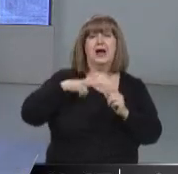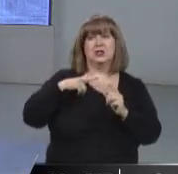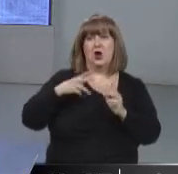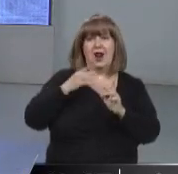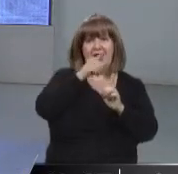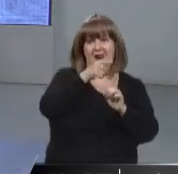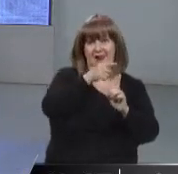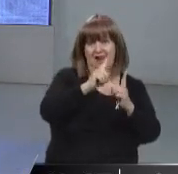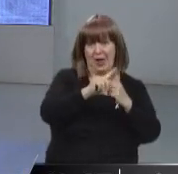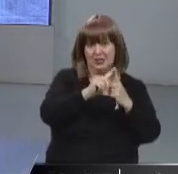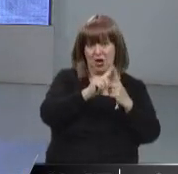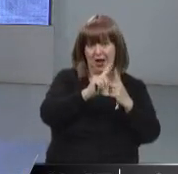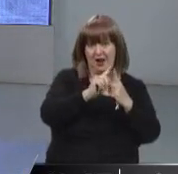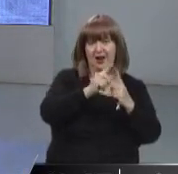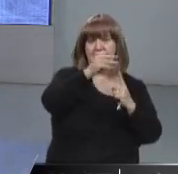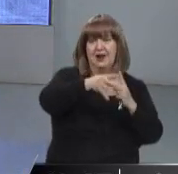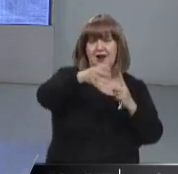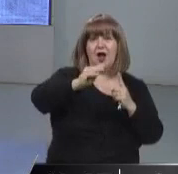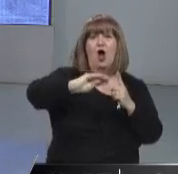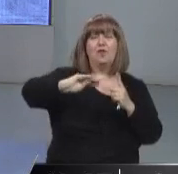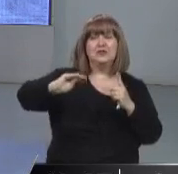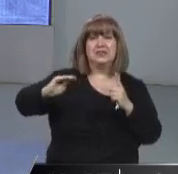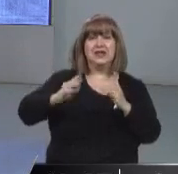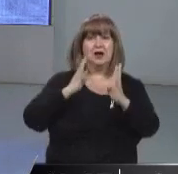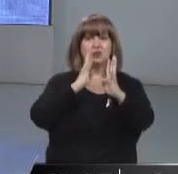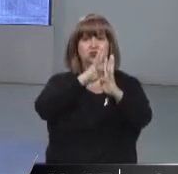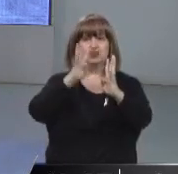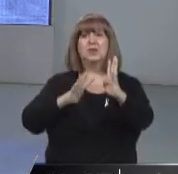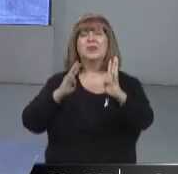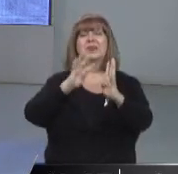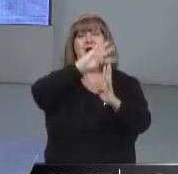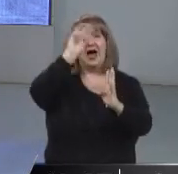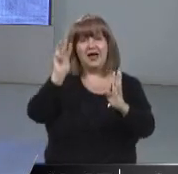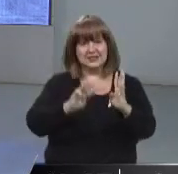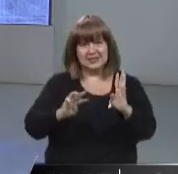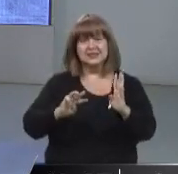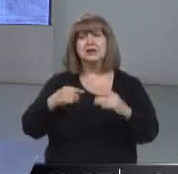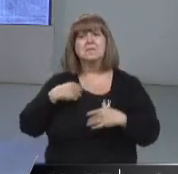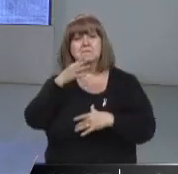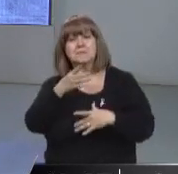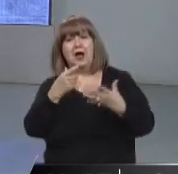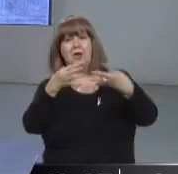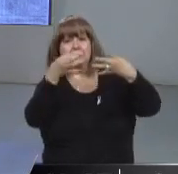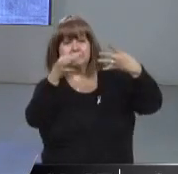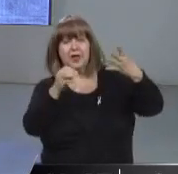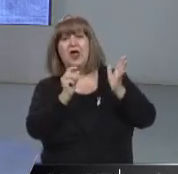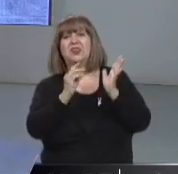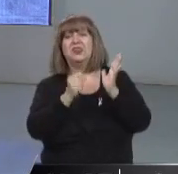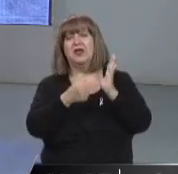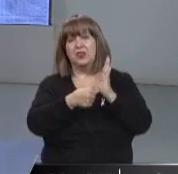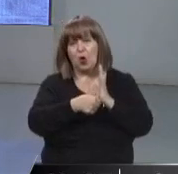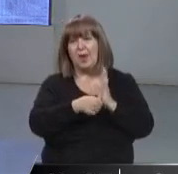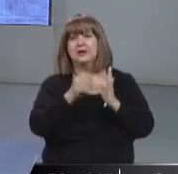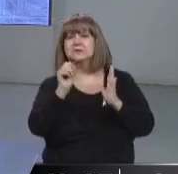presencialmente a las oficinas, encontrarse con los operarios de la ANSES que cargarán sus datos, también chequearán si se corresponden con el